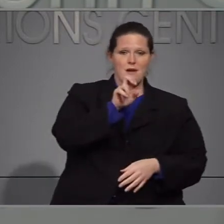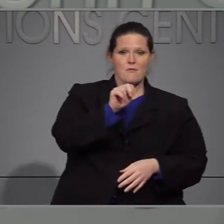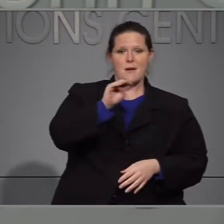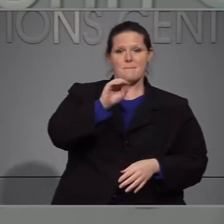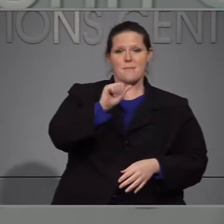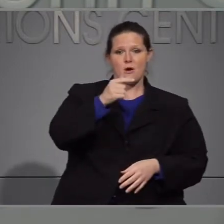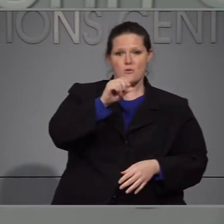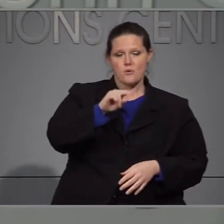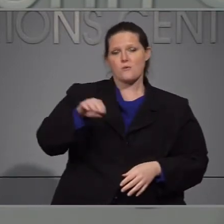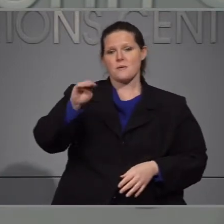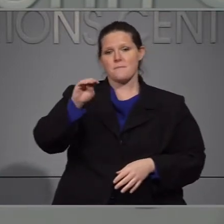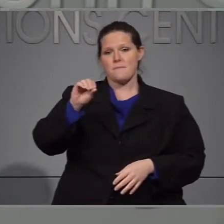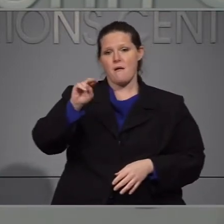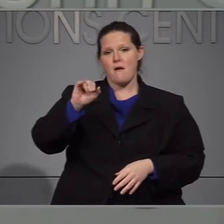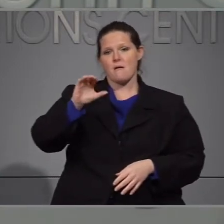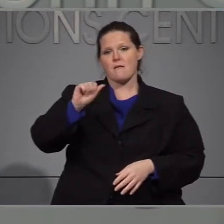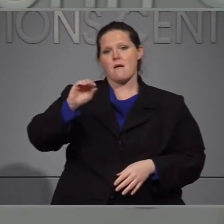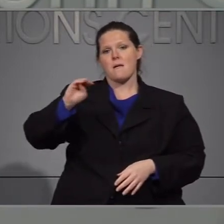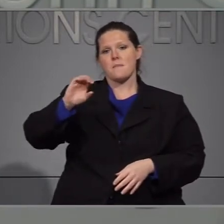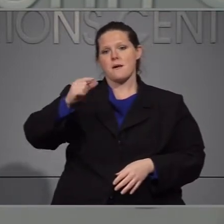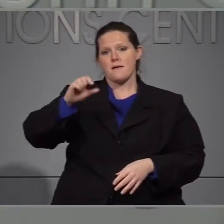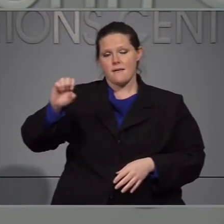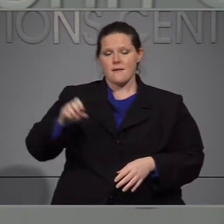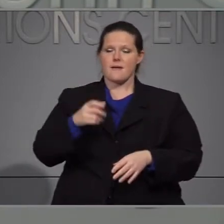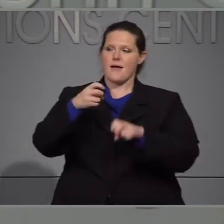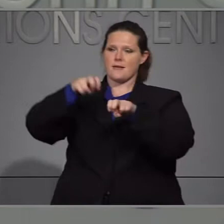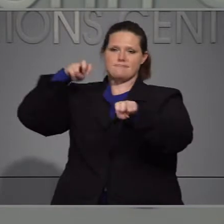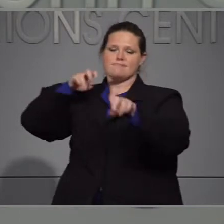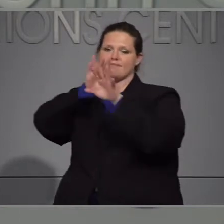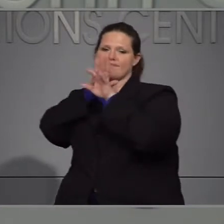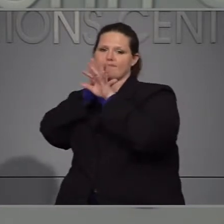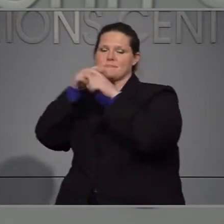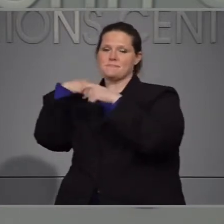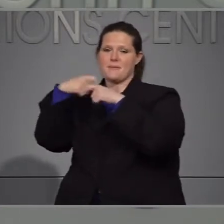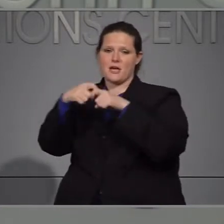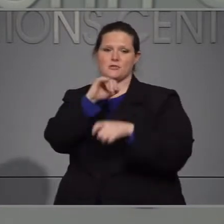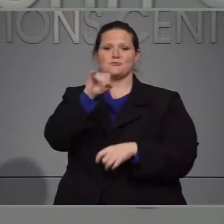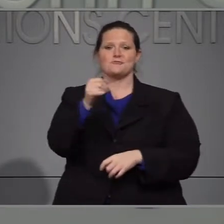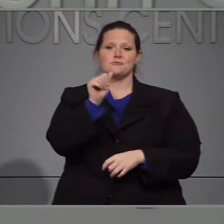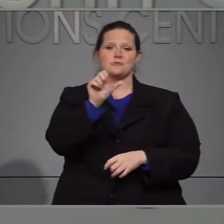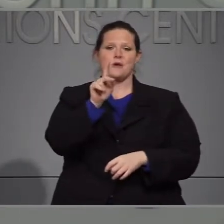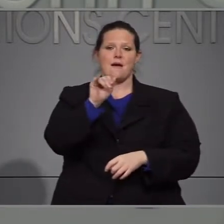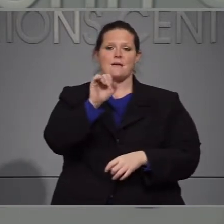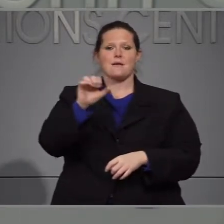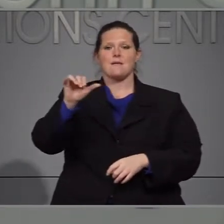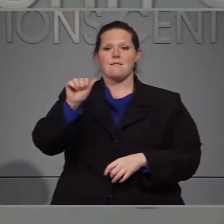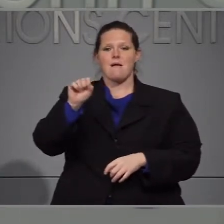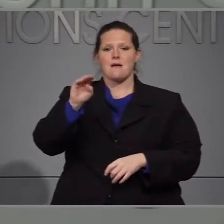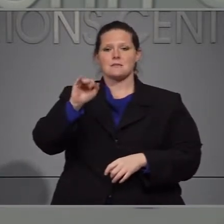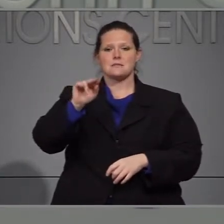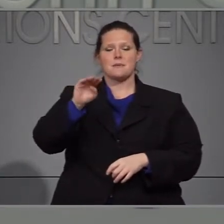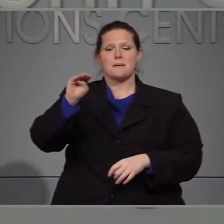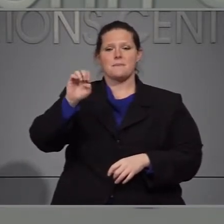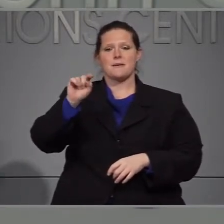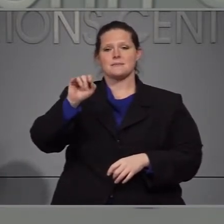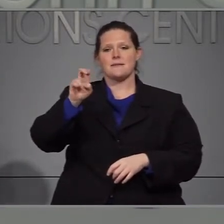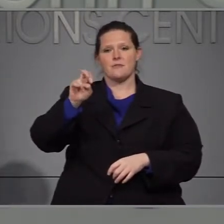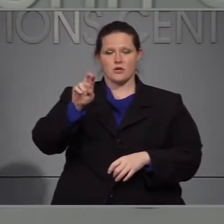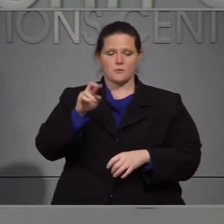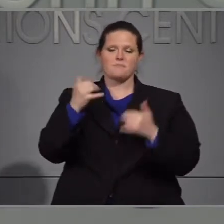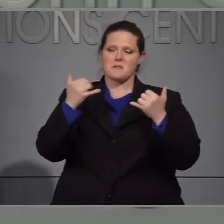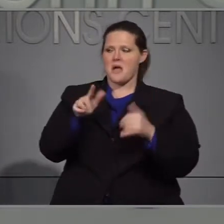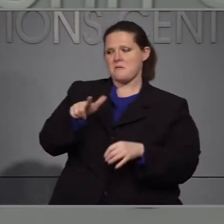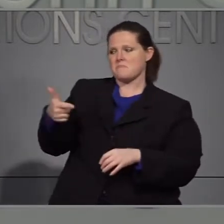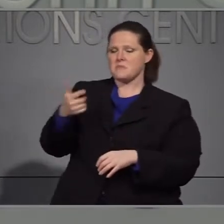las cámaras están ya aquí y jazmen metí bien nuestras intérpretes de español. Voy a cederle la palabra a la